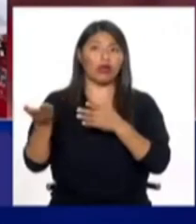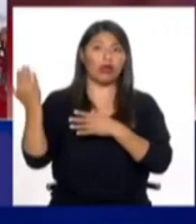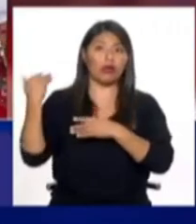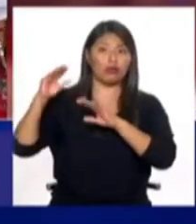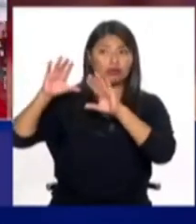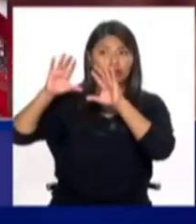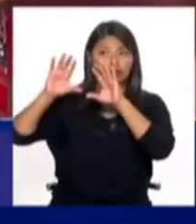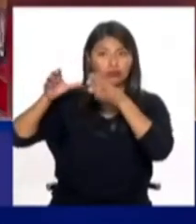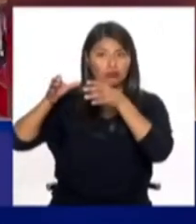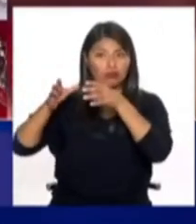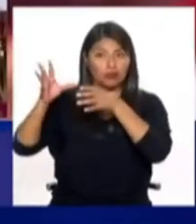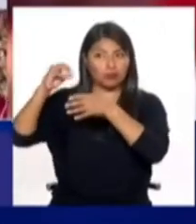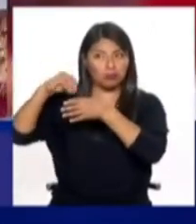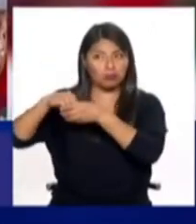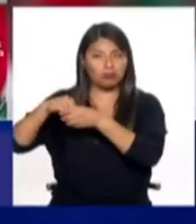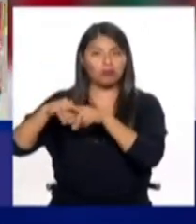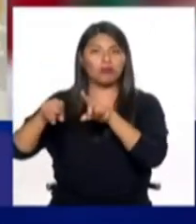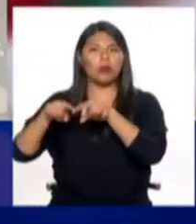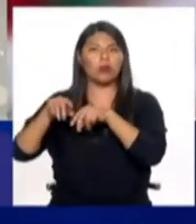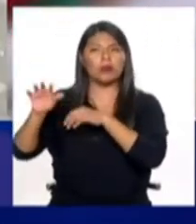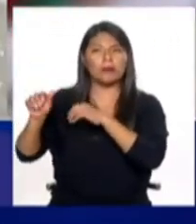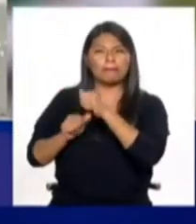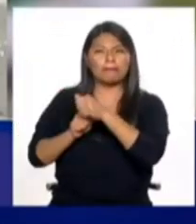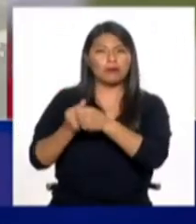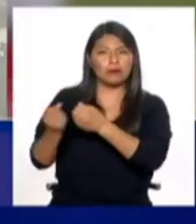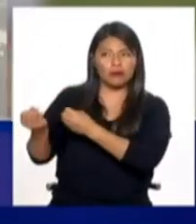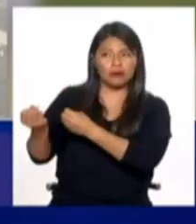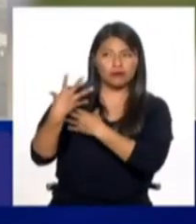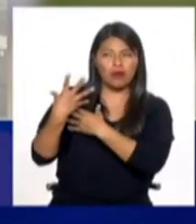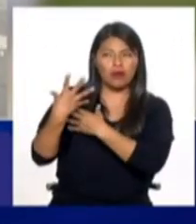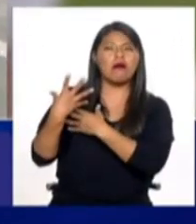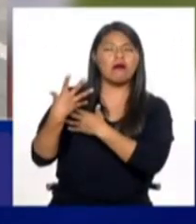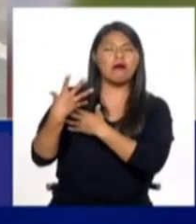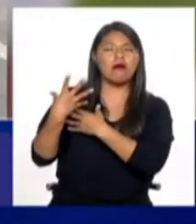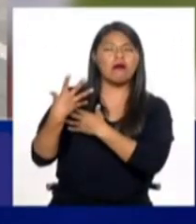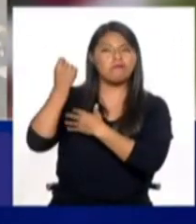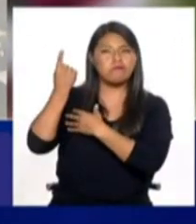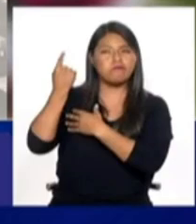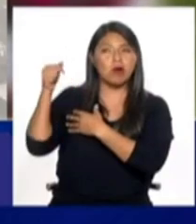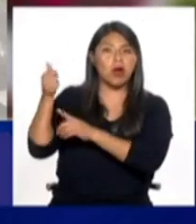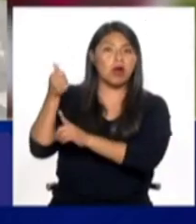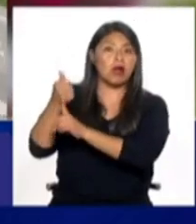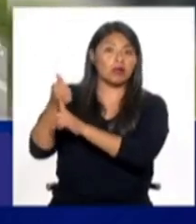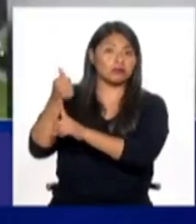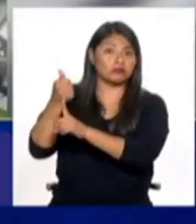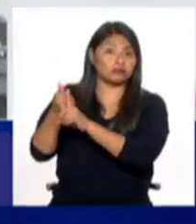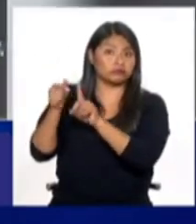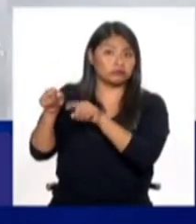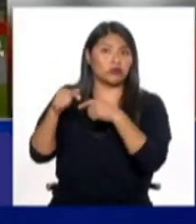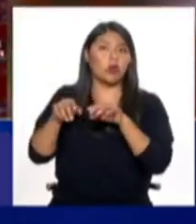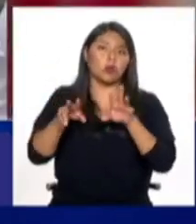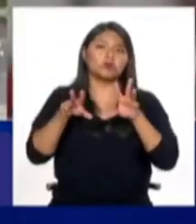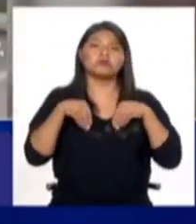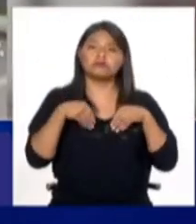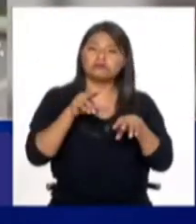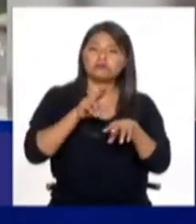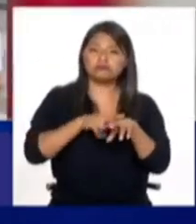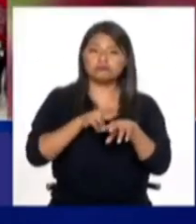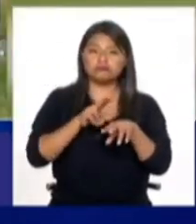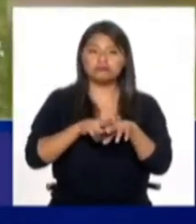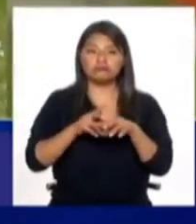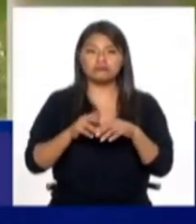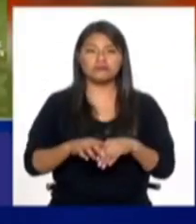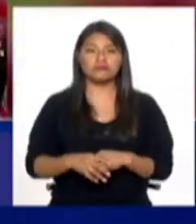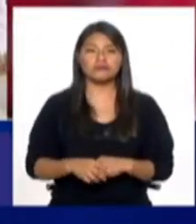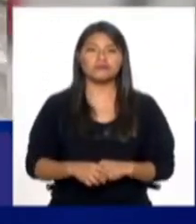de esa manera, algún mensaje que ha recibido y ha entendido que es totalmente justificable hacerlo.